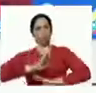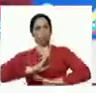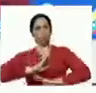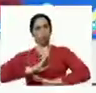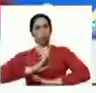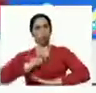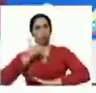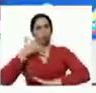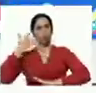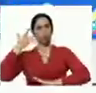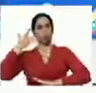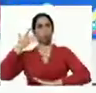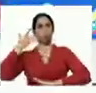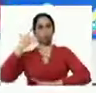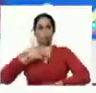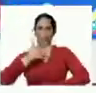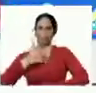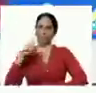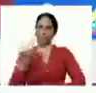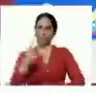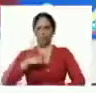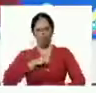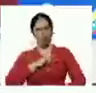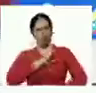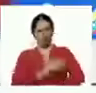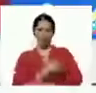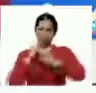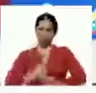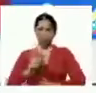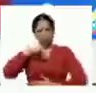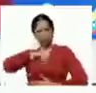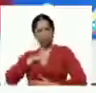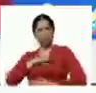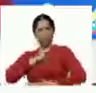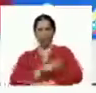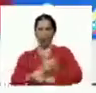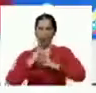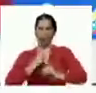y el orgullo de ser venezolano que lo tenemos fuerte sólido